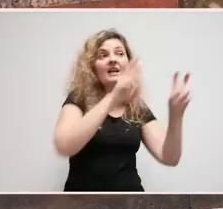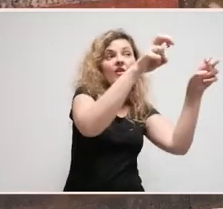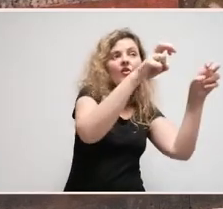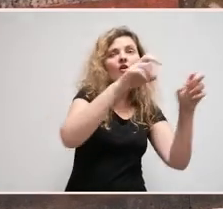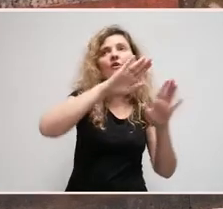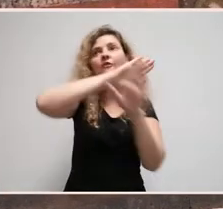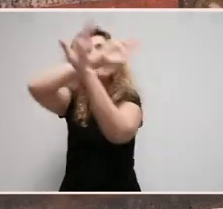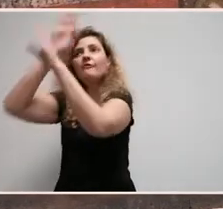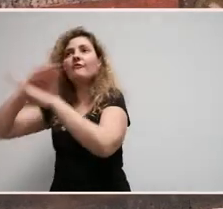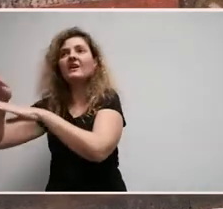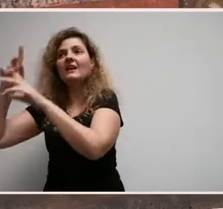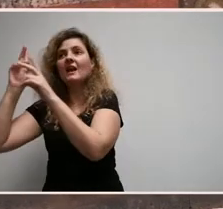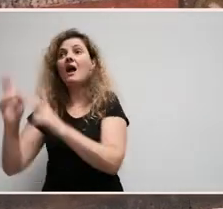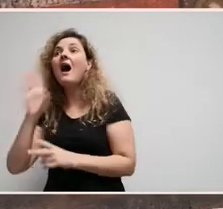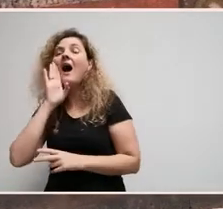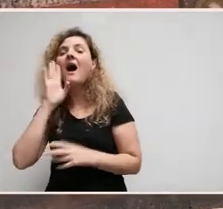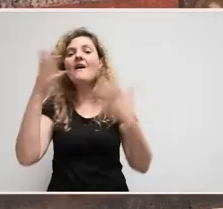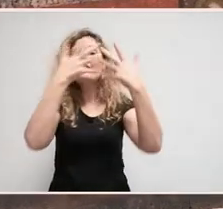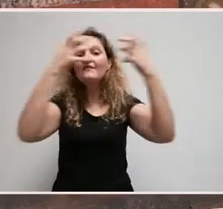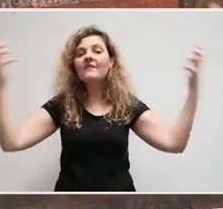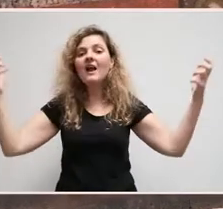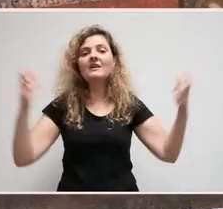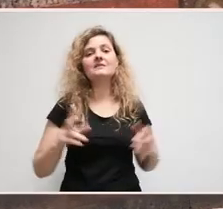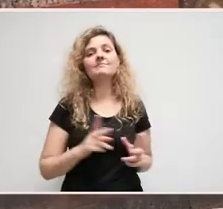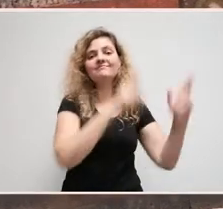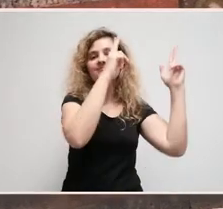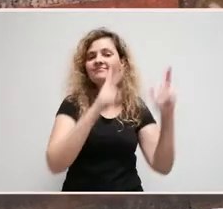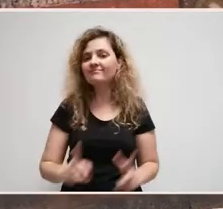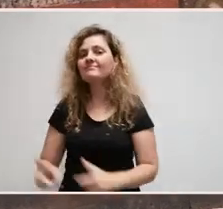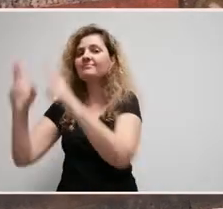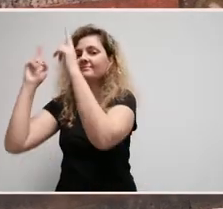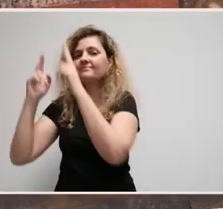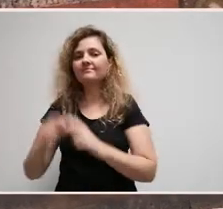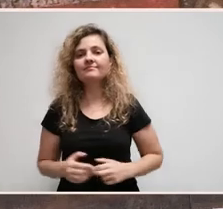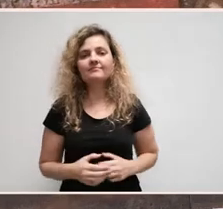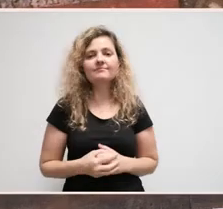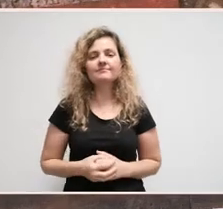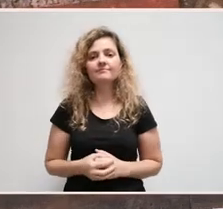inicios e os finais de cada unha desas frases están recortados.